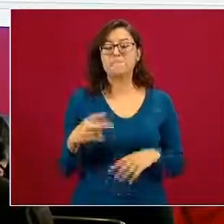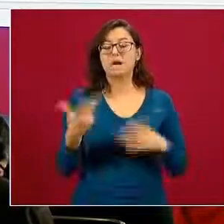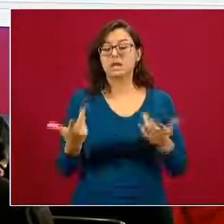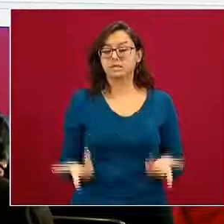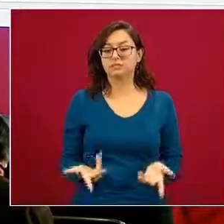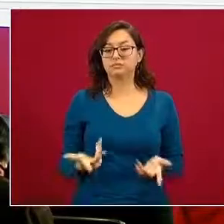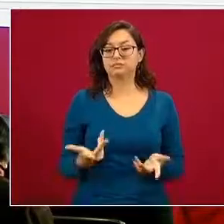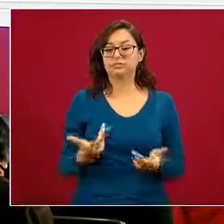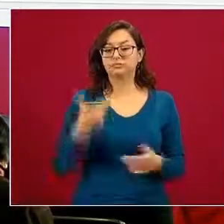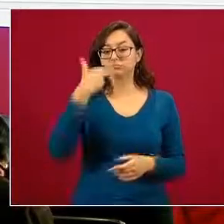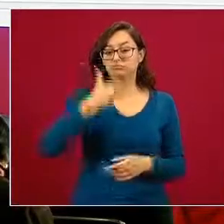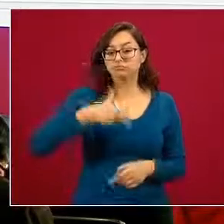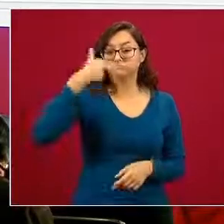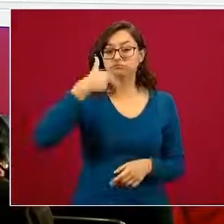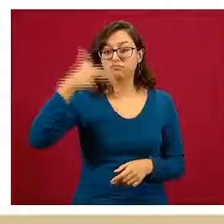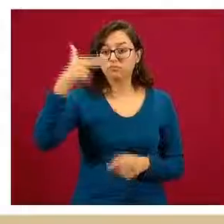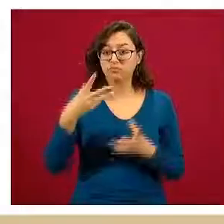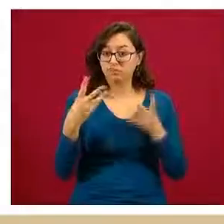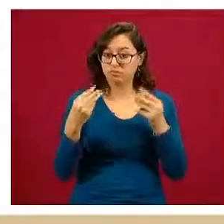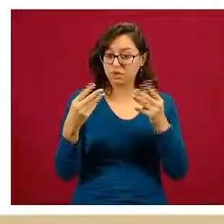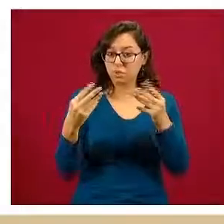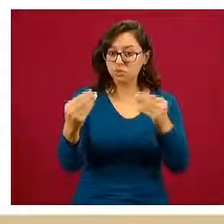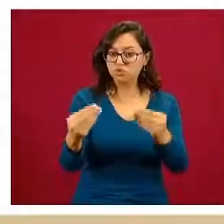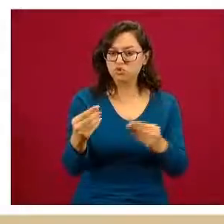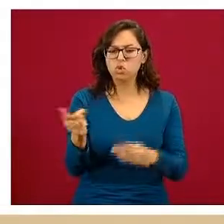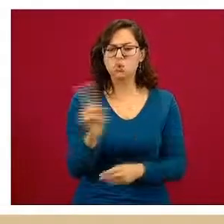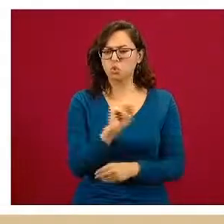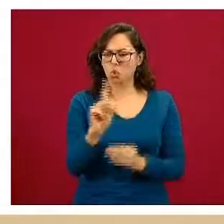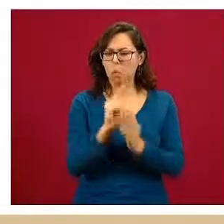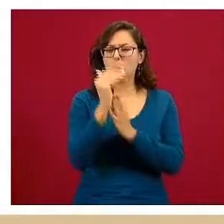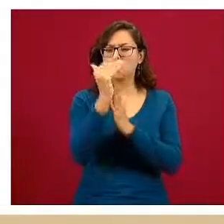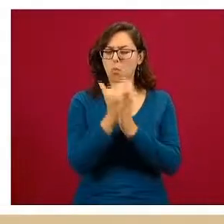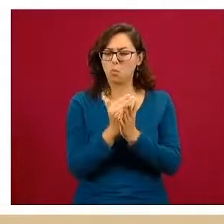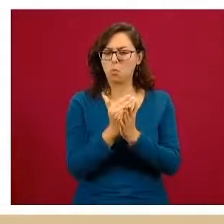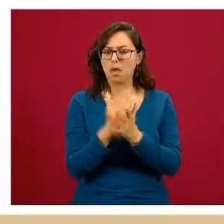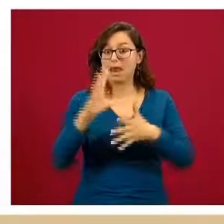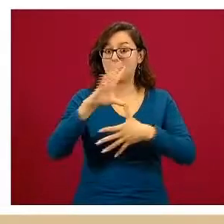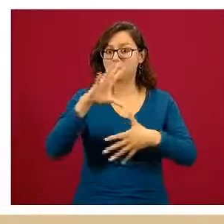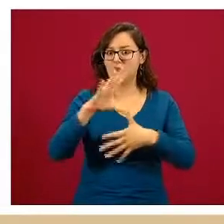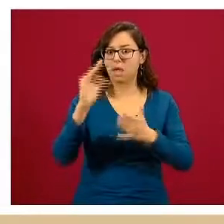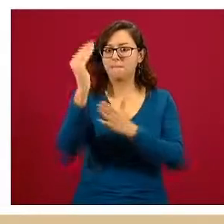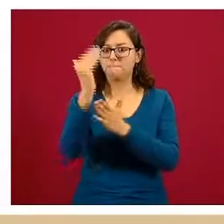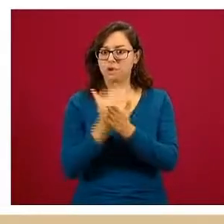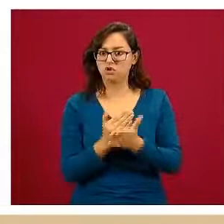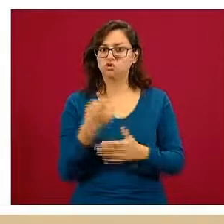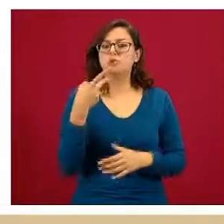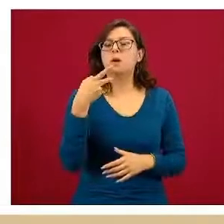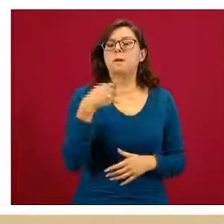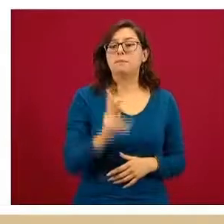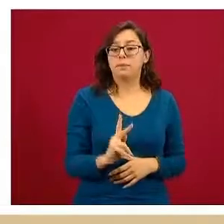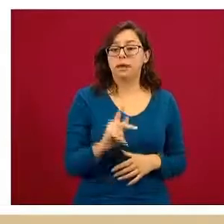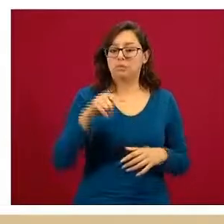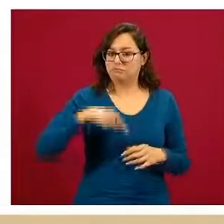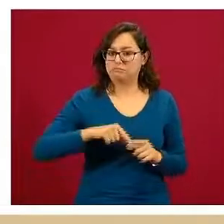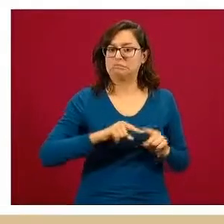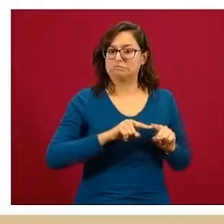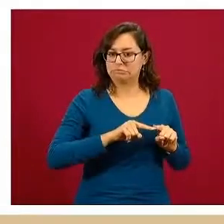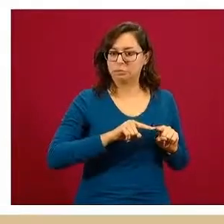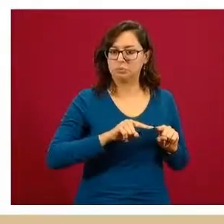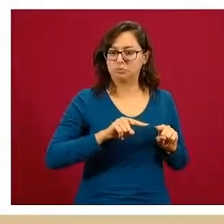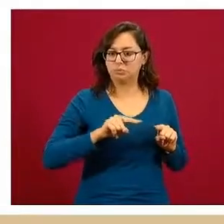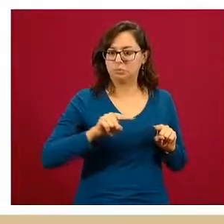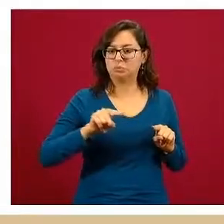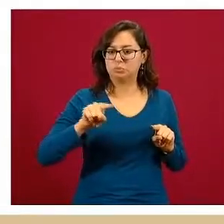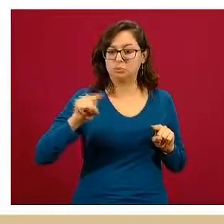realmente es de las menores sin embargo ha sido un crecimiento muy muy sostenido a lo largo de los